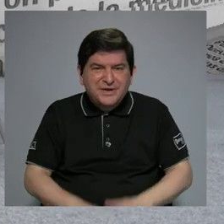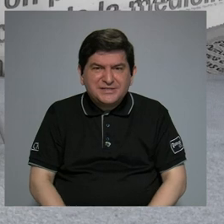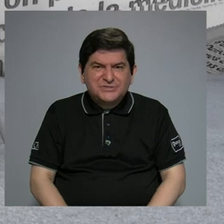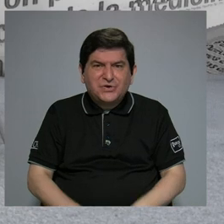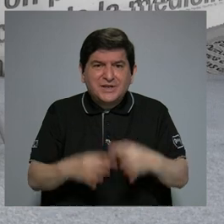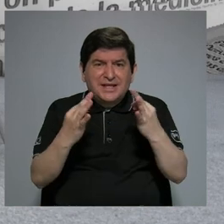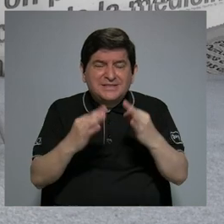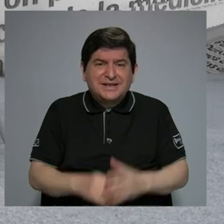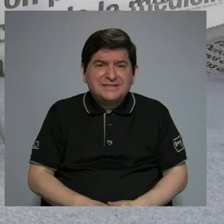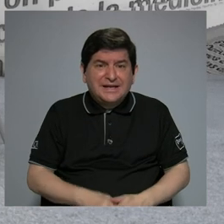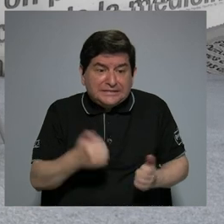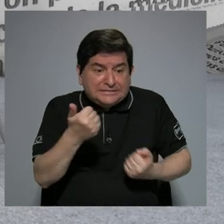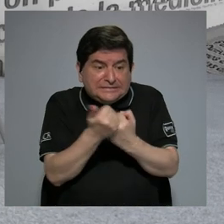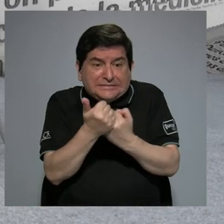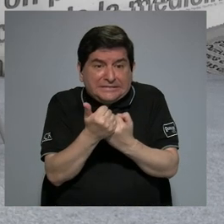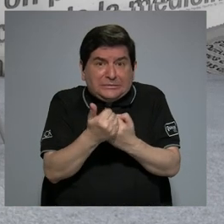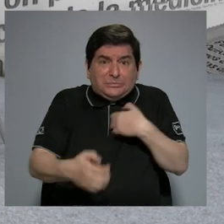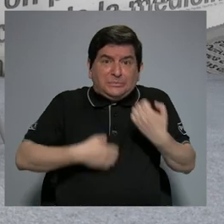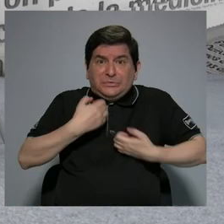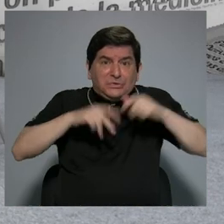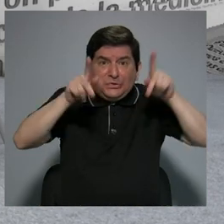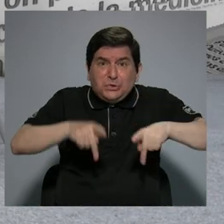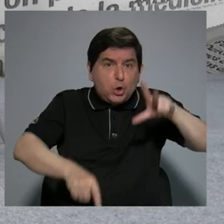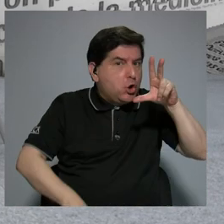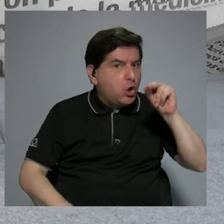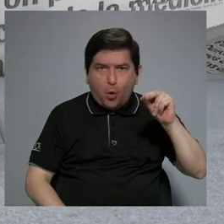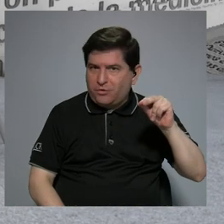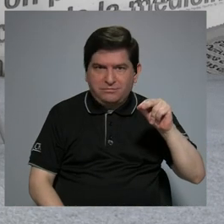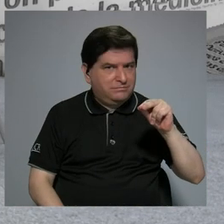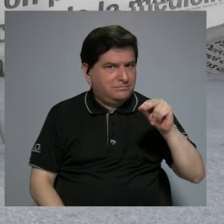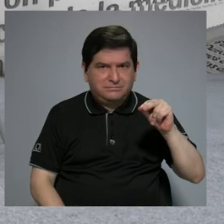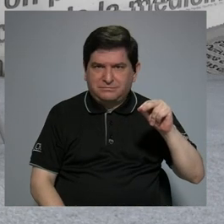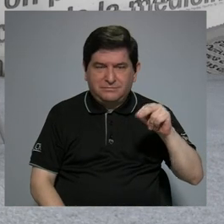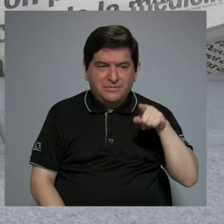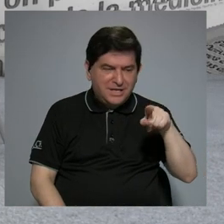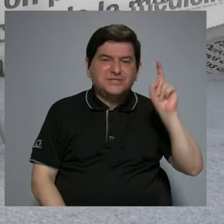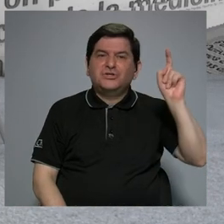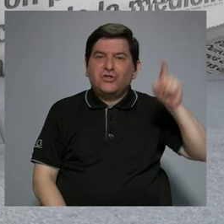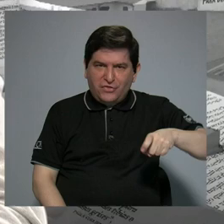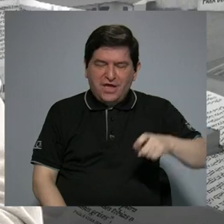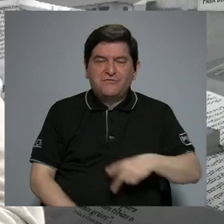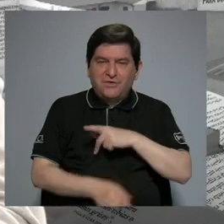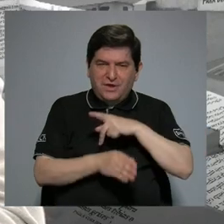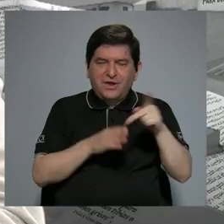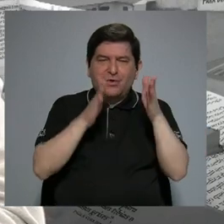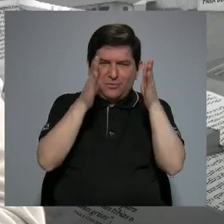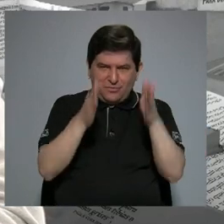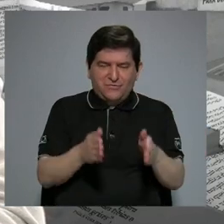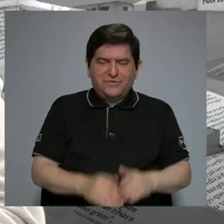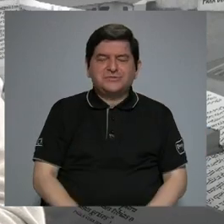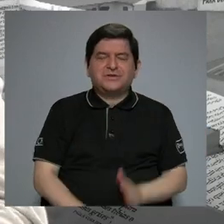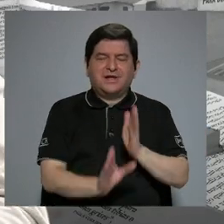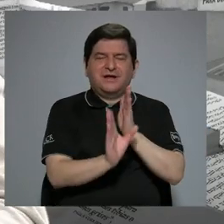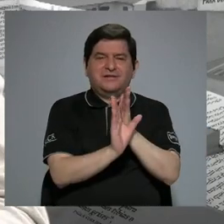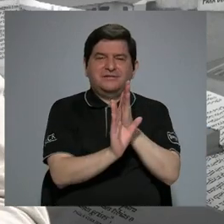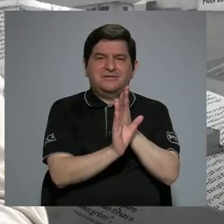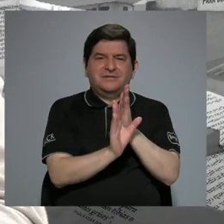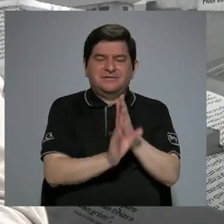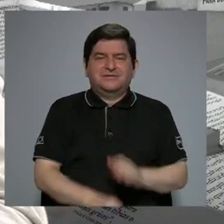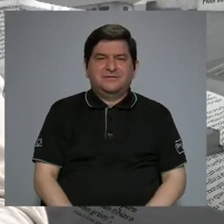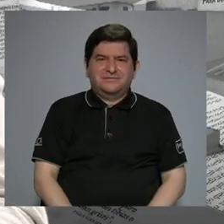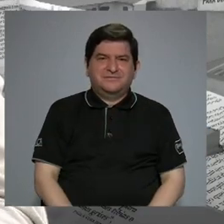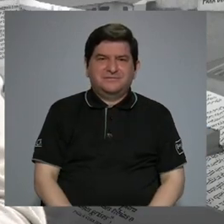contención a ese paciente. Eso creo que lo tiene que hacer un profesional en psicología, en